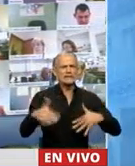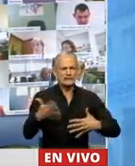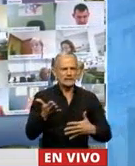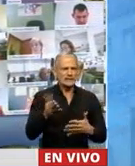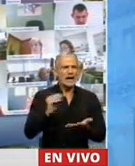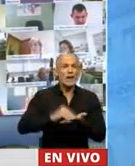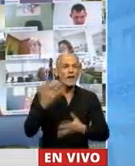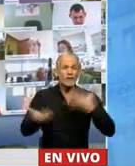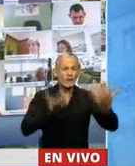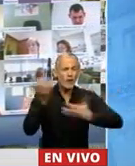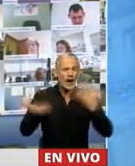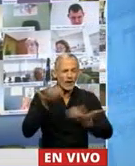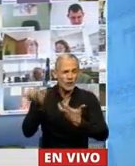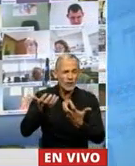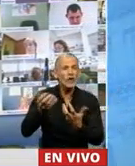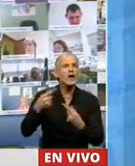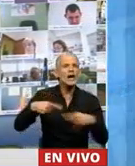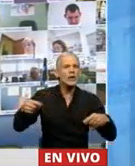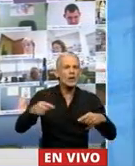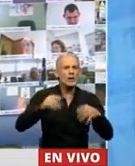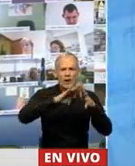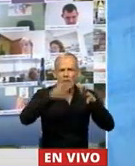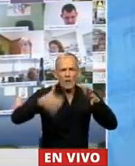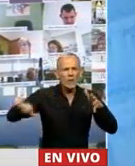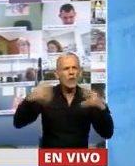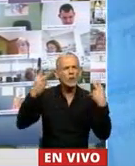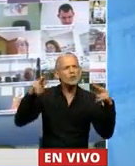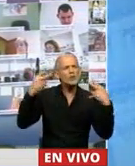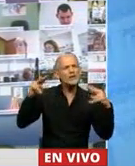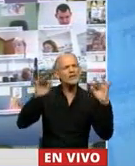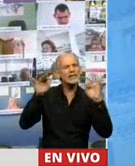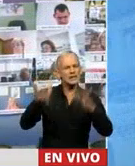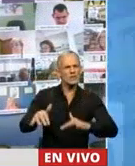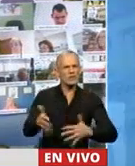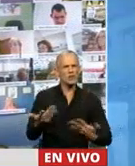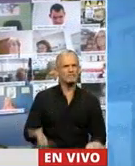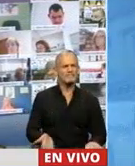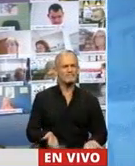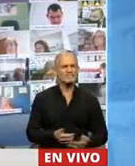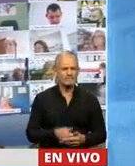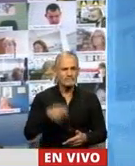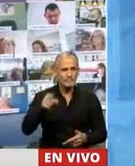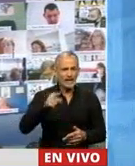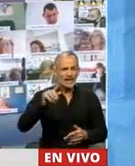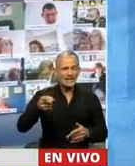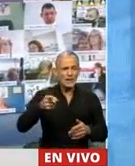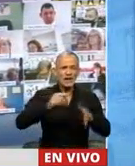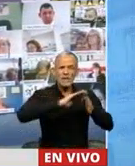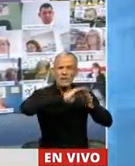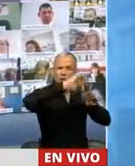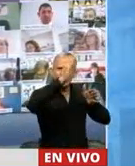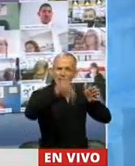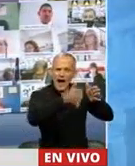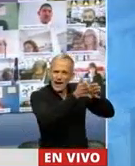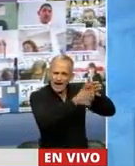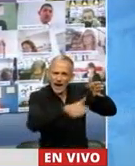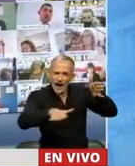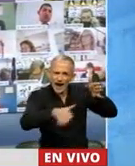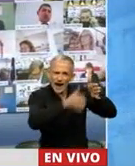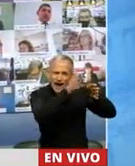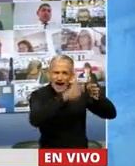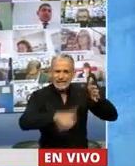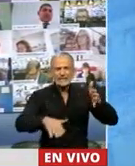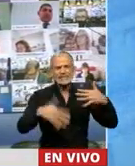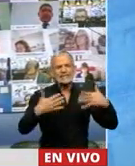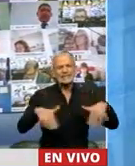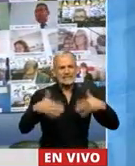ensañado el fuego es con los valles turísticos y esencialmente en la ladera de la montaña. Hizo